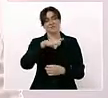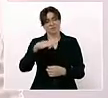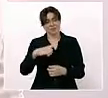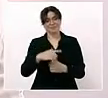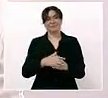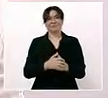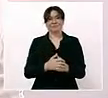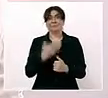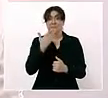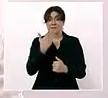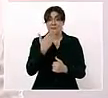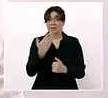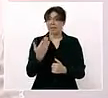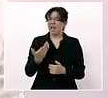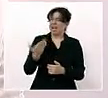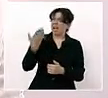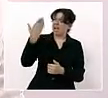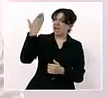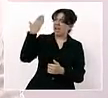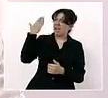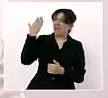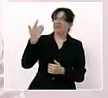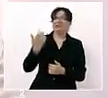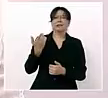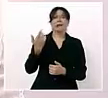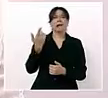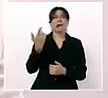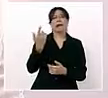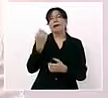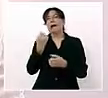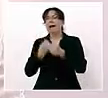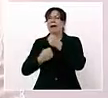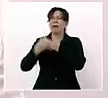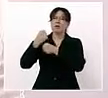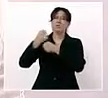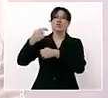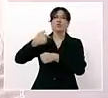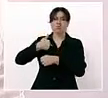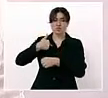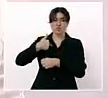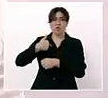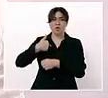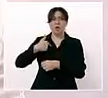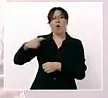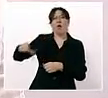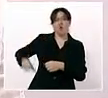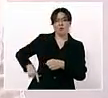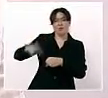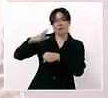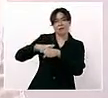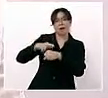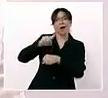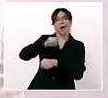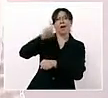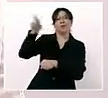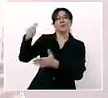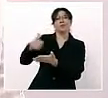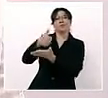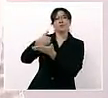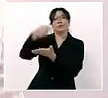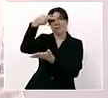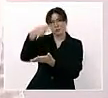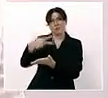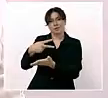Hace algunos años, cuando fui jefe de gobierno en la Ciudad de México, me